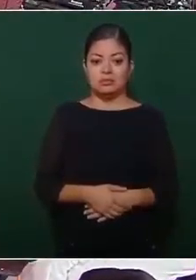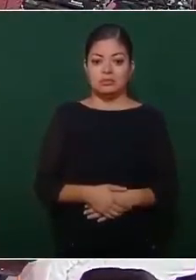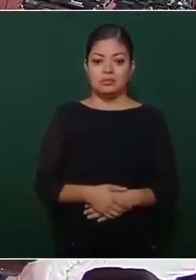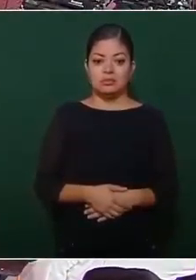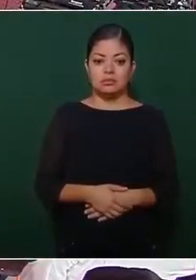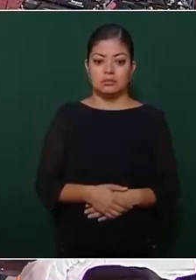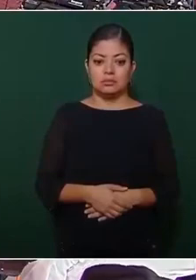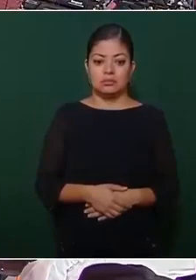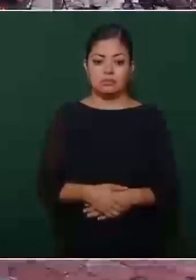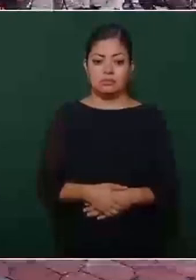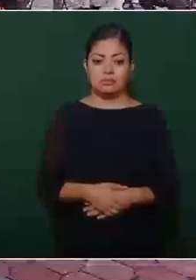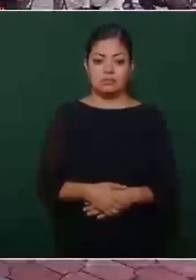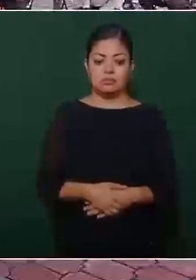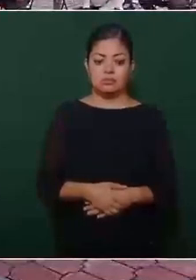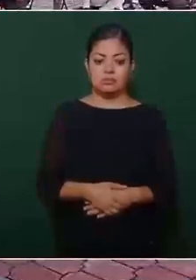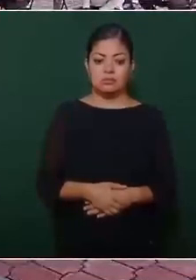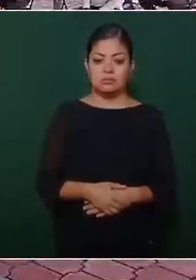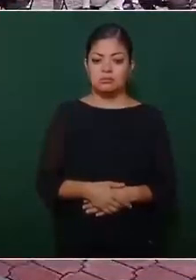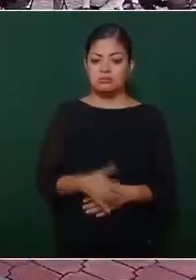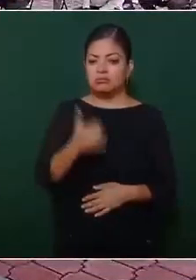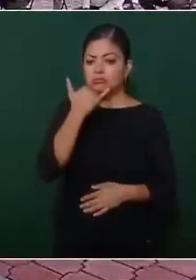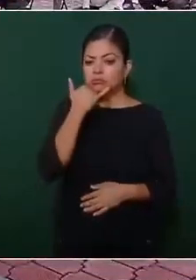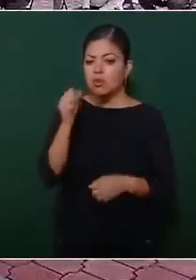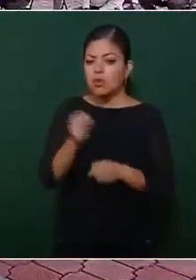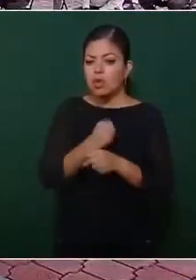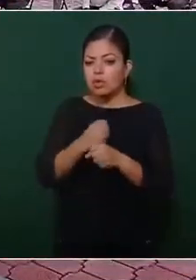de terminación la violencia en México?